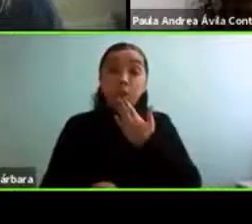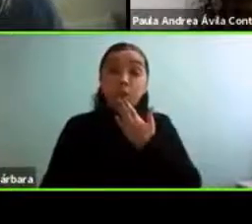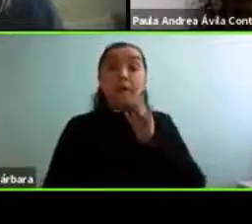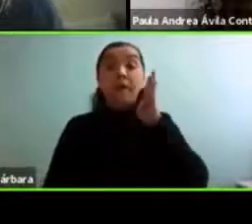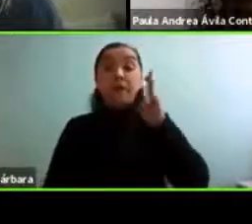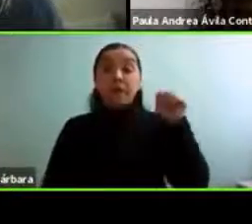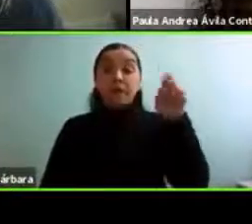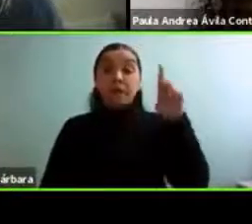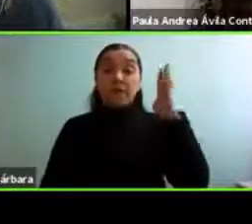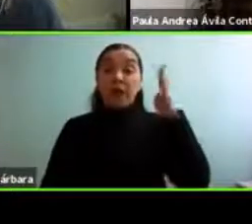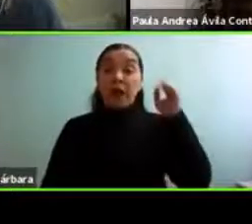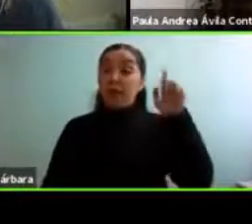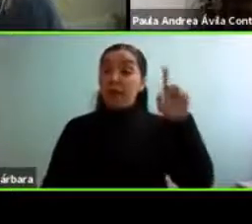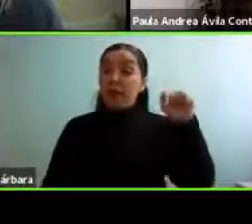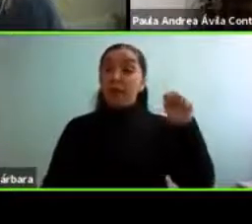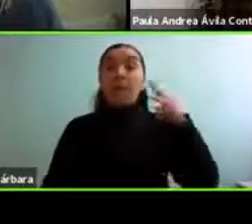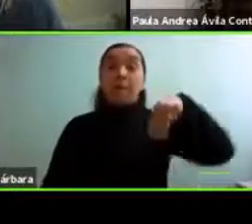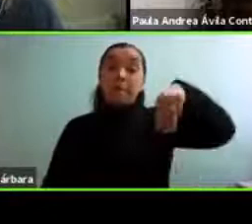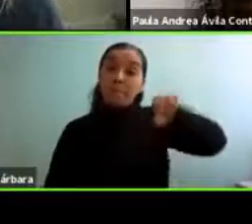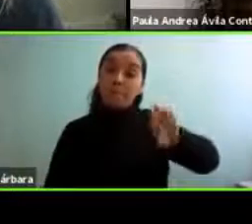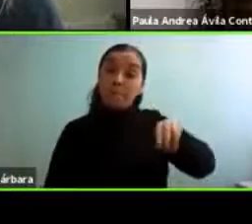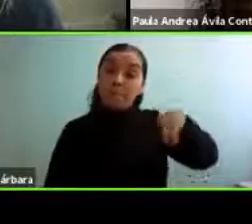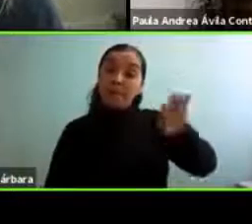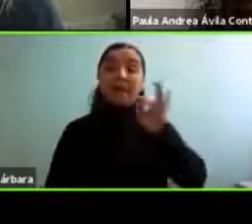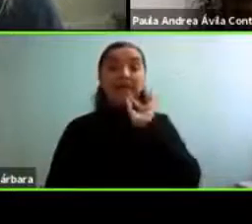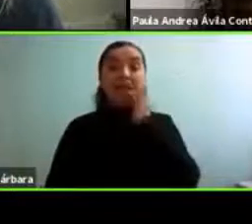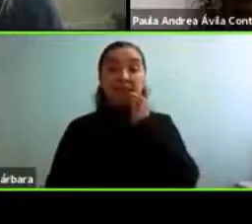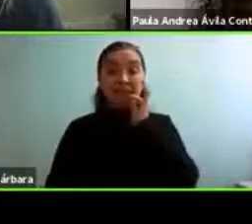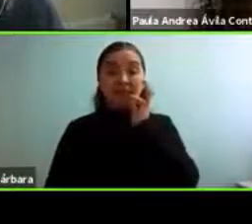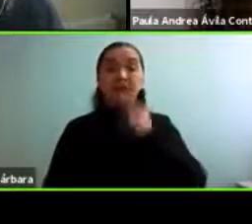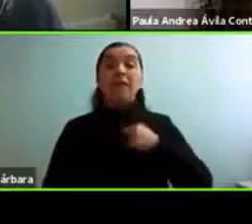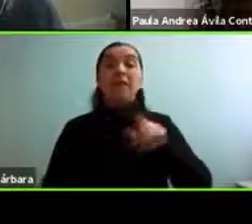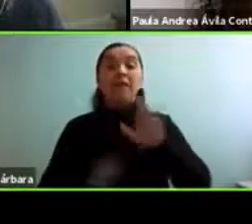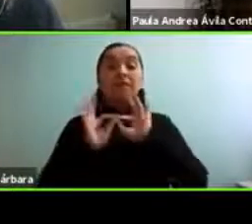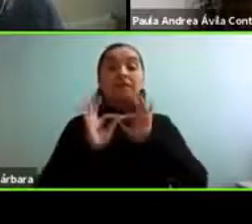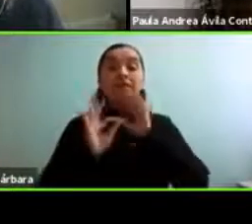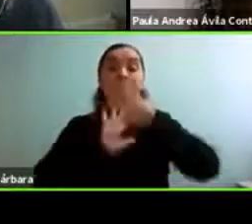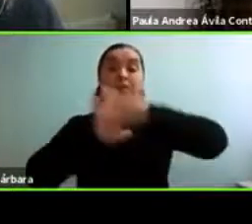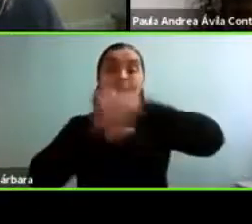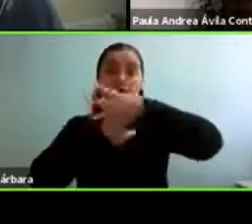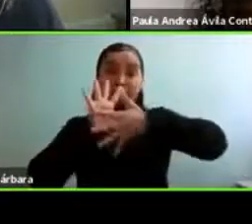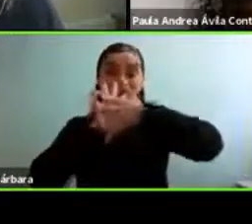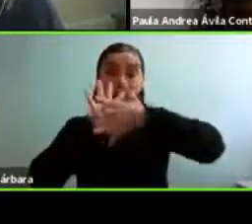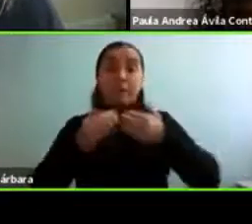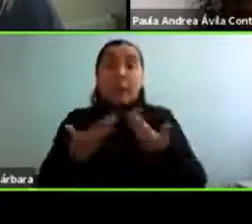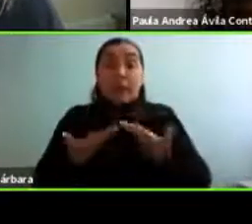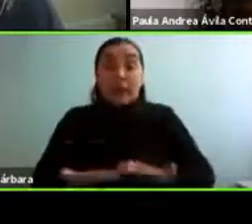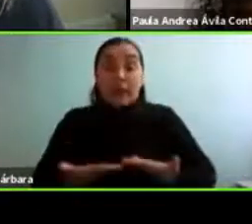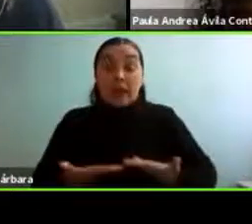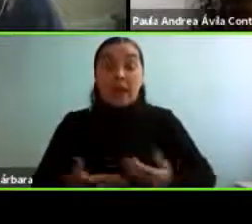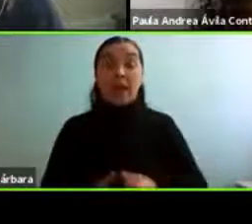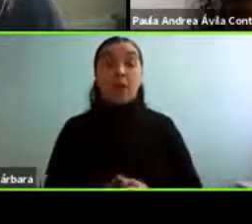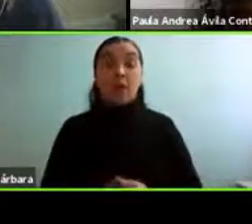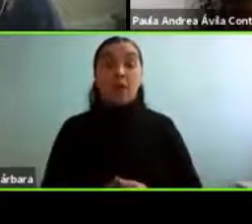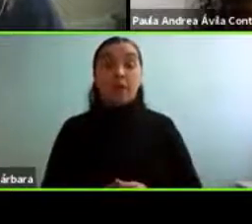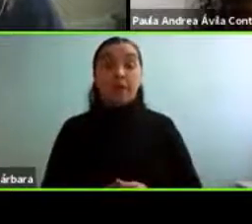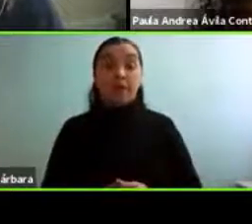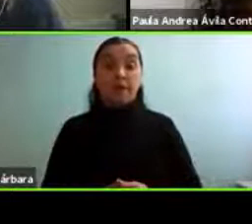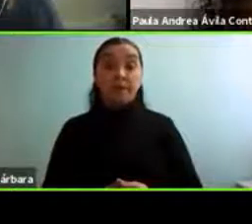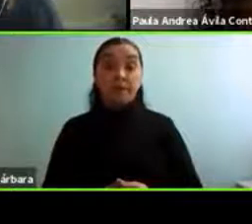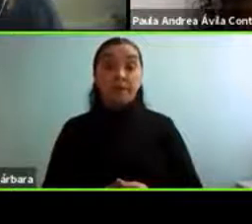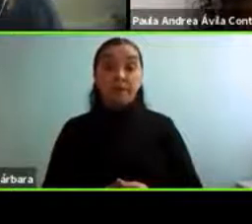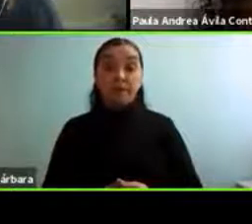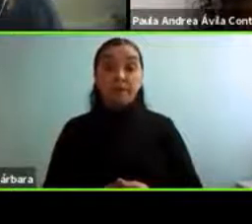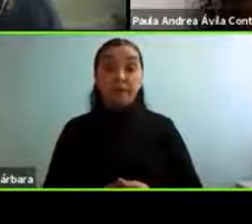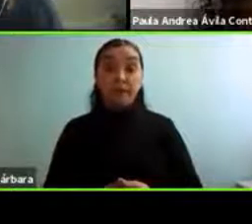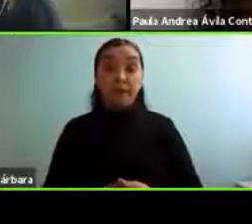que ella nos va a acompañar con la interpretación de lengua de señas. Y ahora, no piensen que de mal,